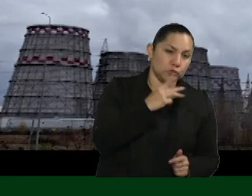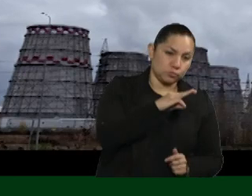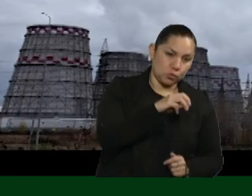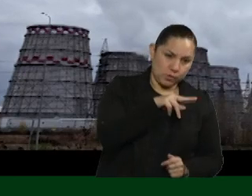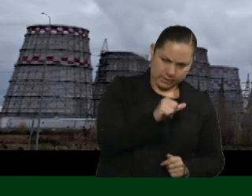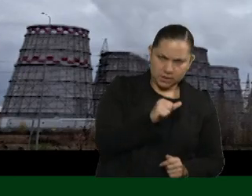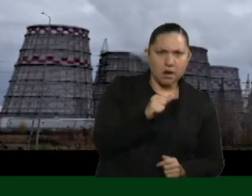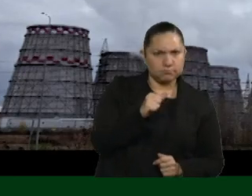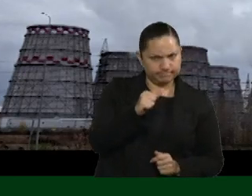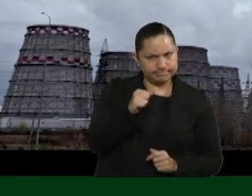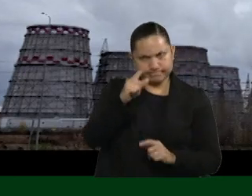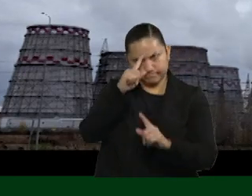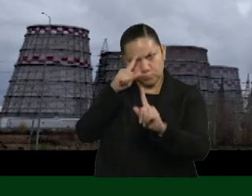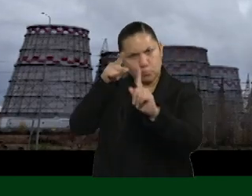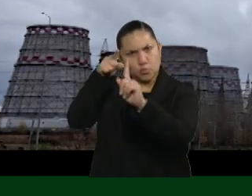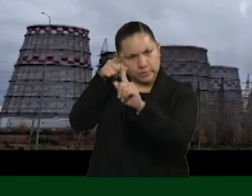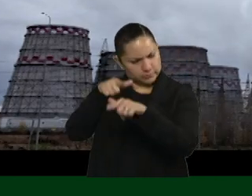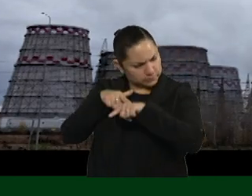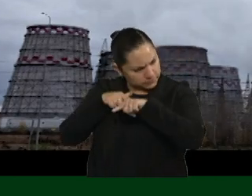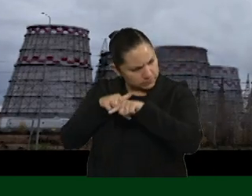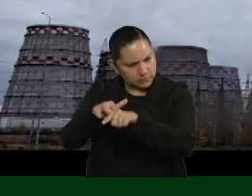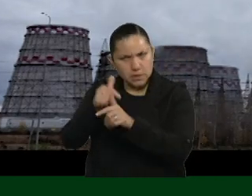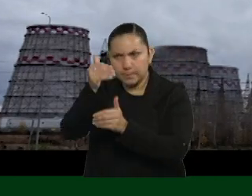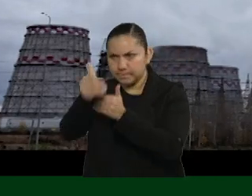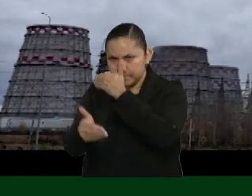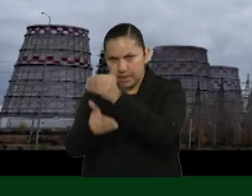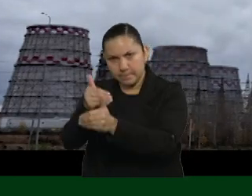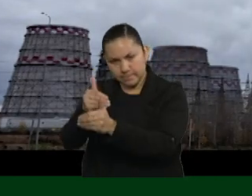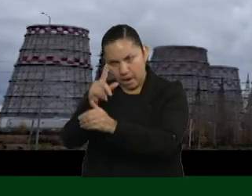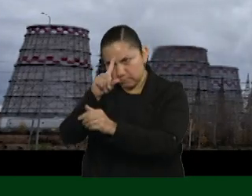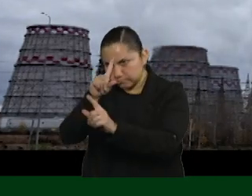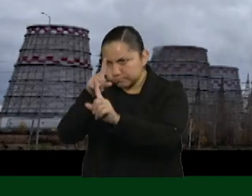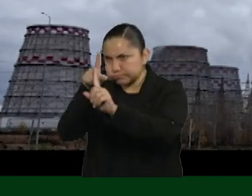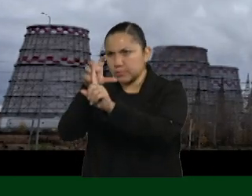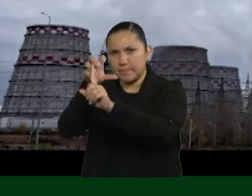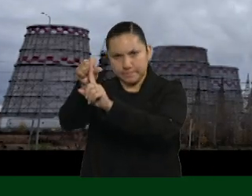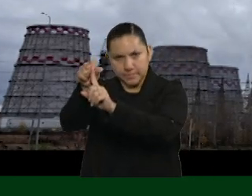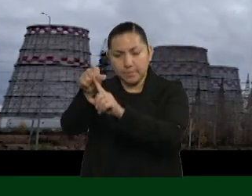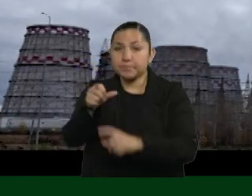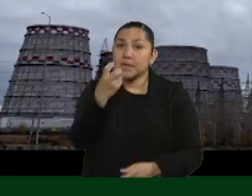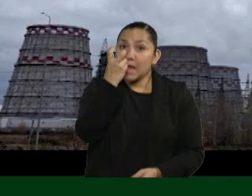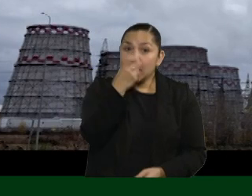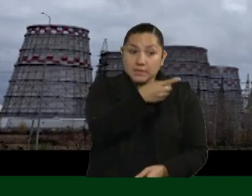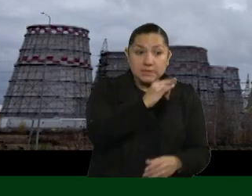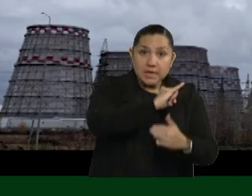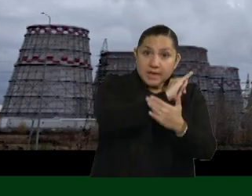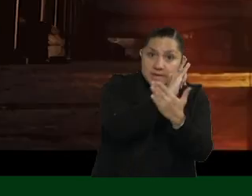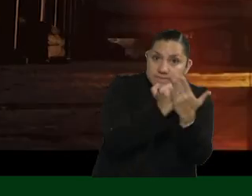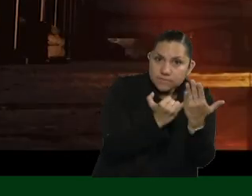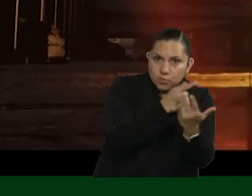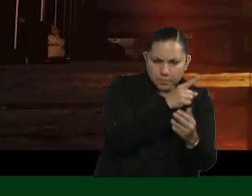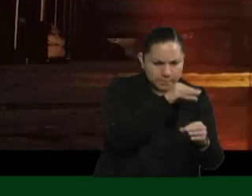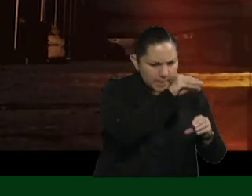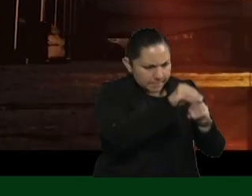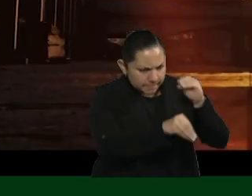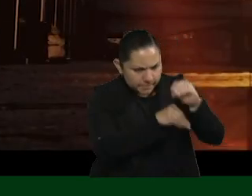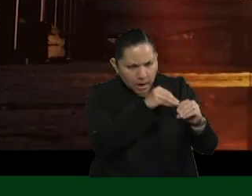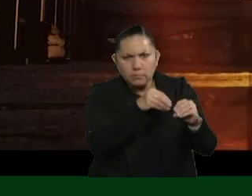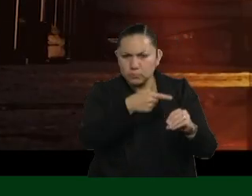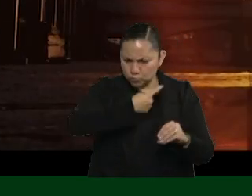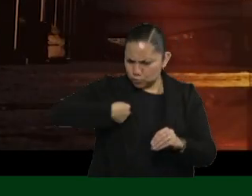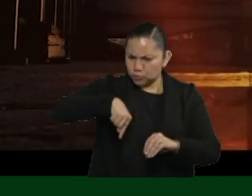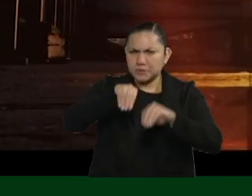Y den por hecho que ayudaremos a la difusión de este texto de informe, porque además de ser muy educativo, es muy